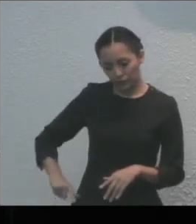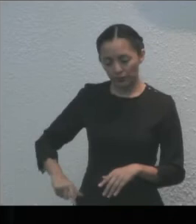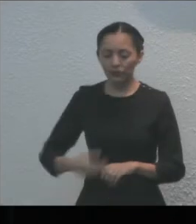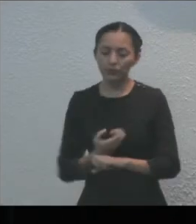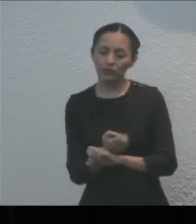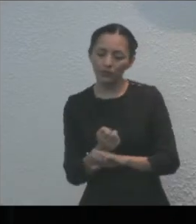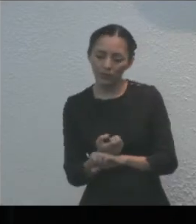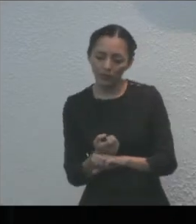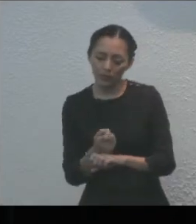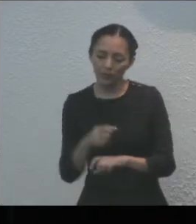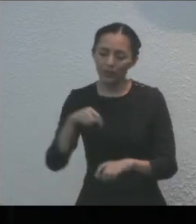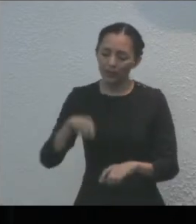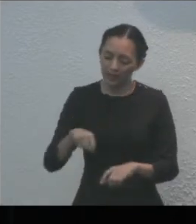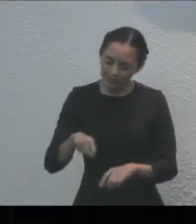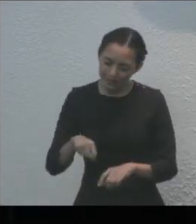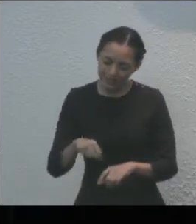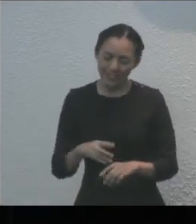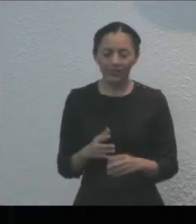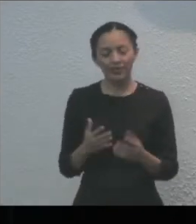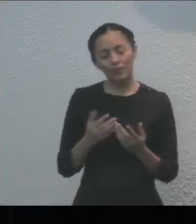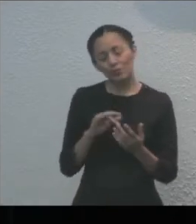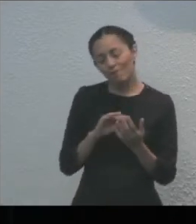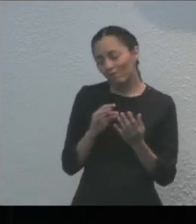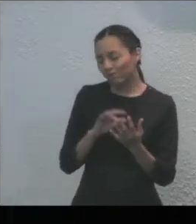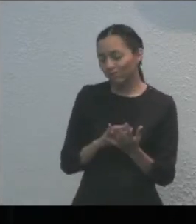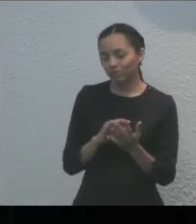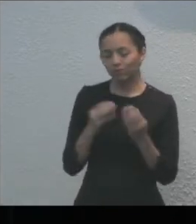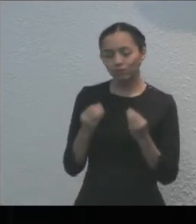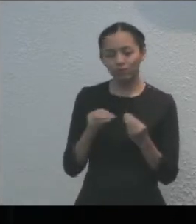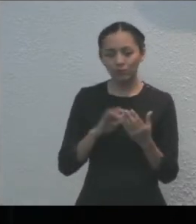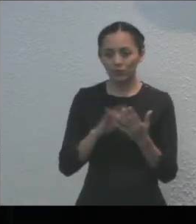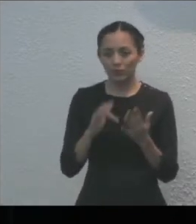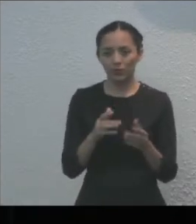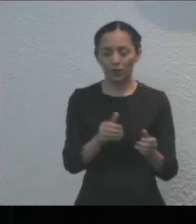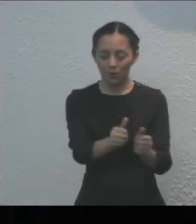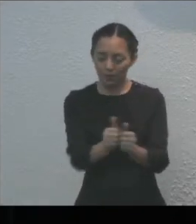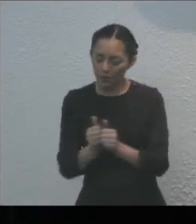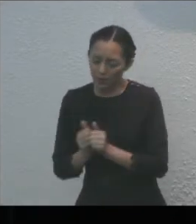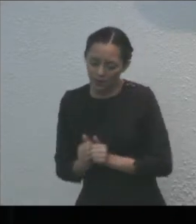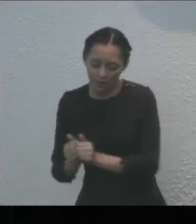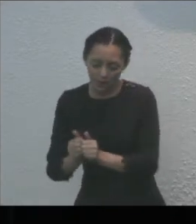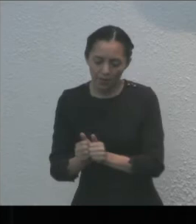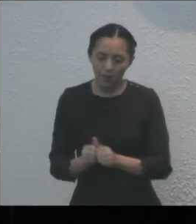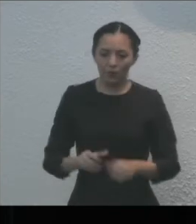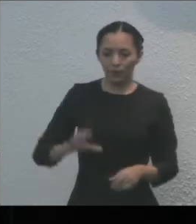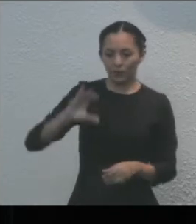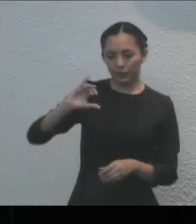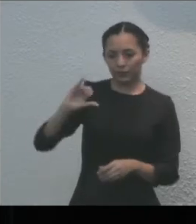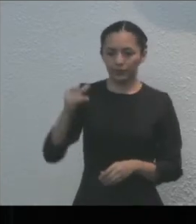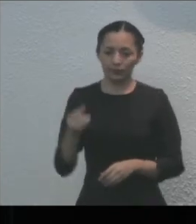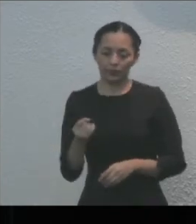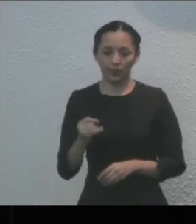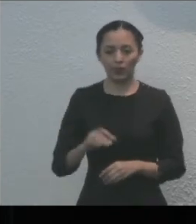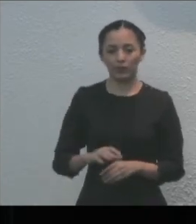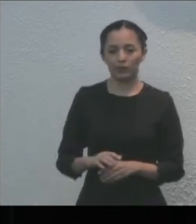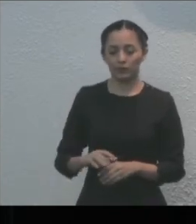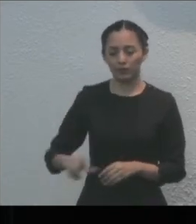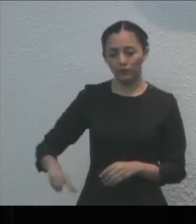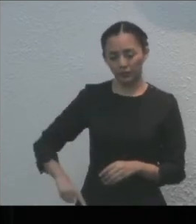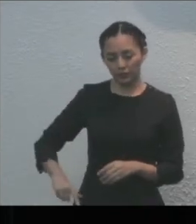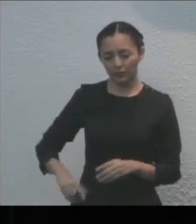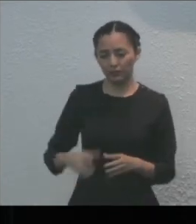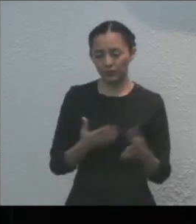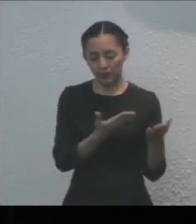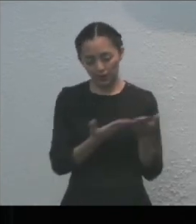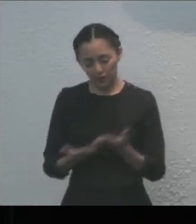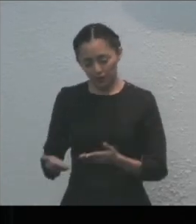casa, el Congreso del Estado. Gracias, contador Carlos Joaquín, por acompañarnos en esta distinguida mañana. Bienvenido sea siempre.